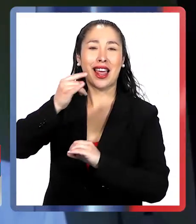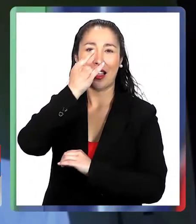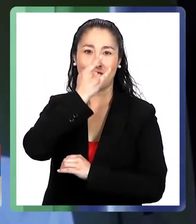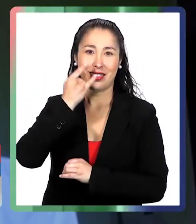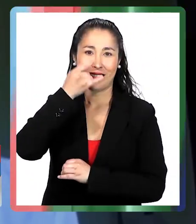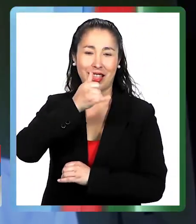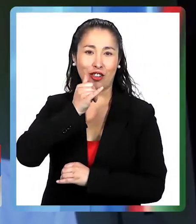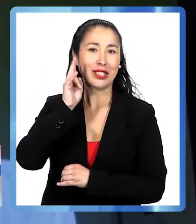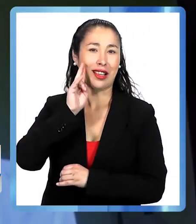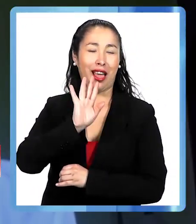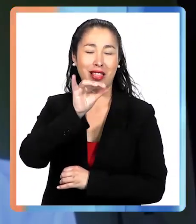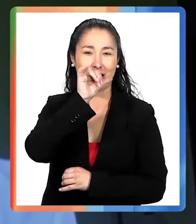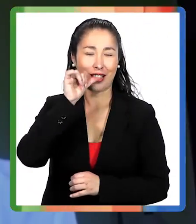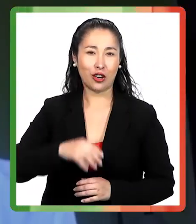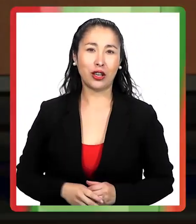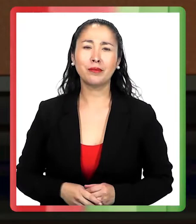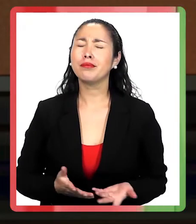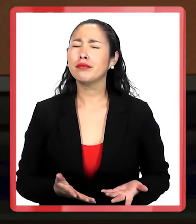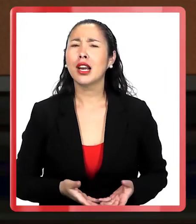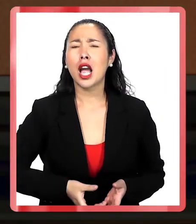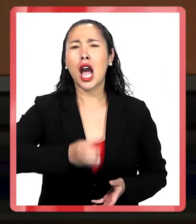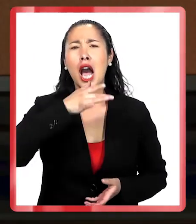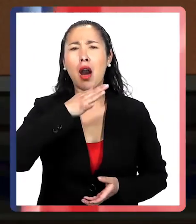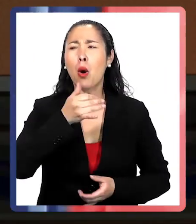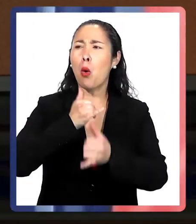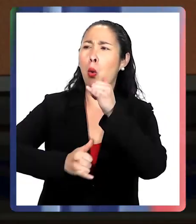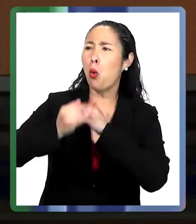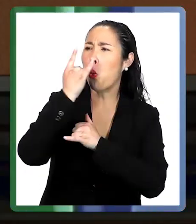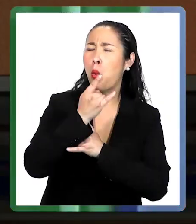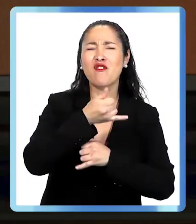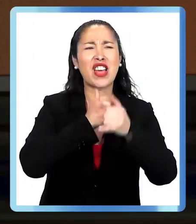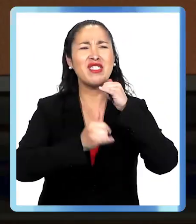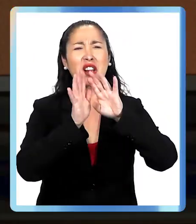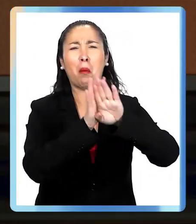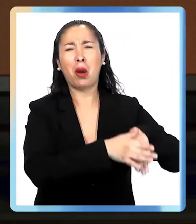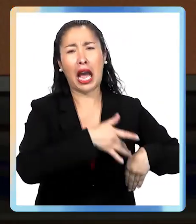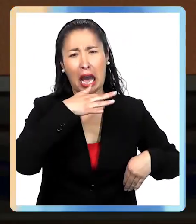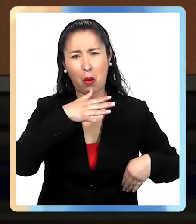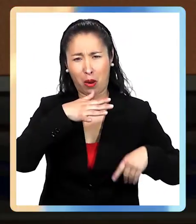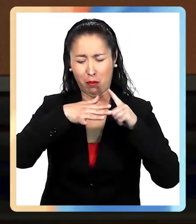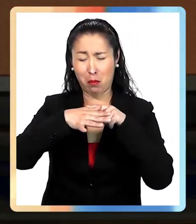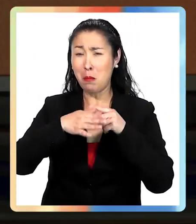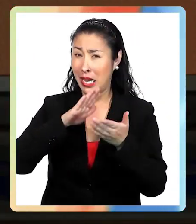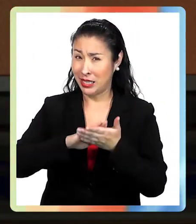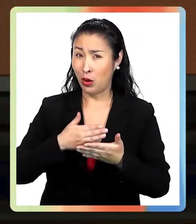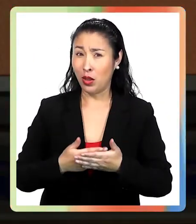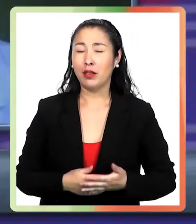tremenda meta. Ahora, el hecho de tomar agua en vez de tomar alcohol y bebidas también es saludable?